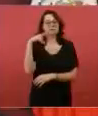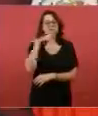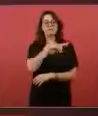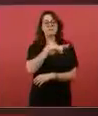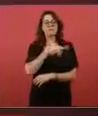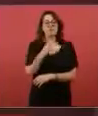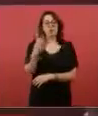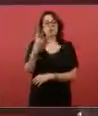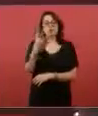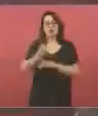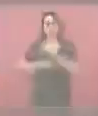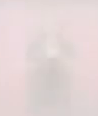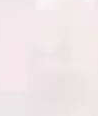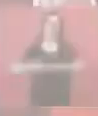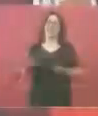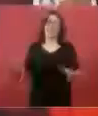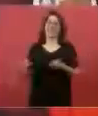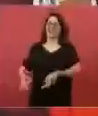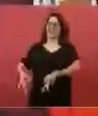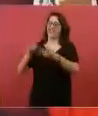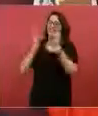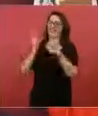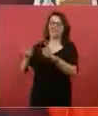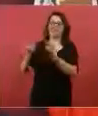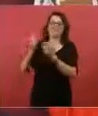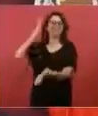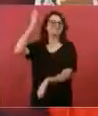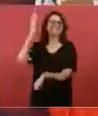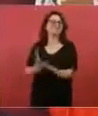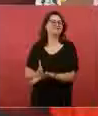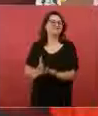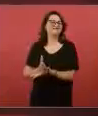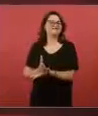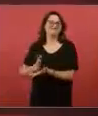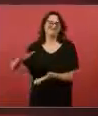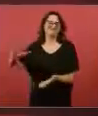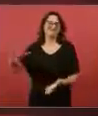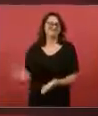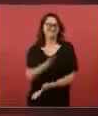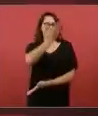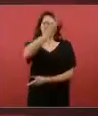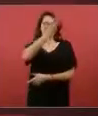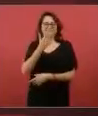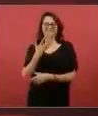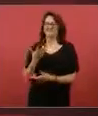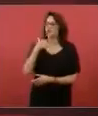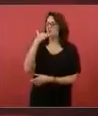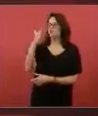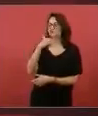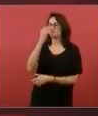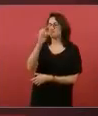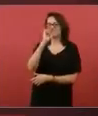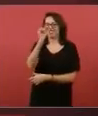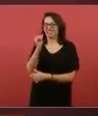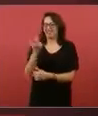cuatro años y medio se compró la refinería de Deer Park,